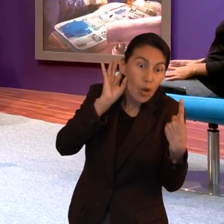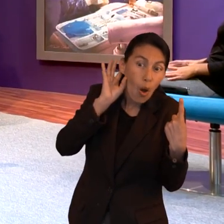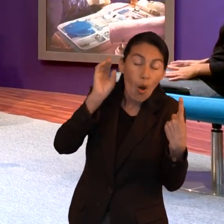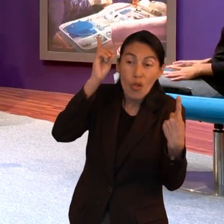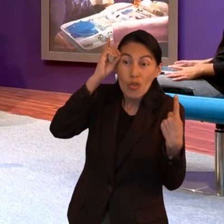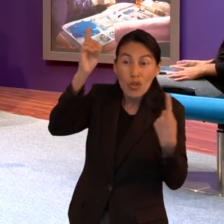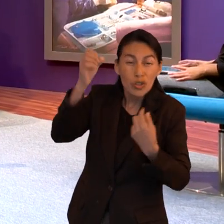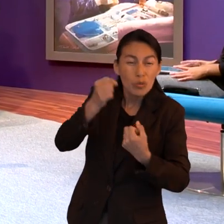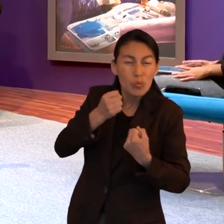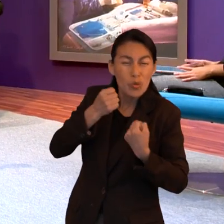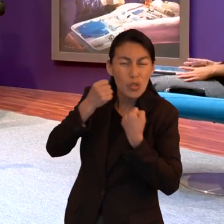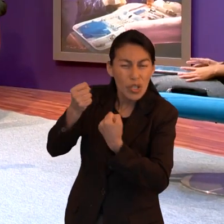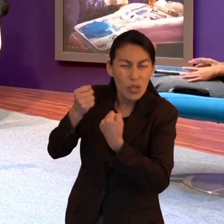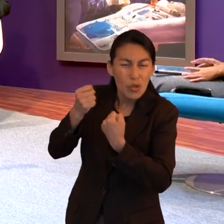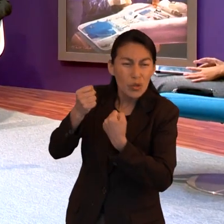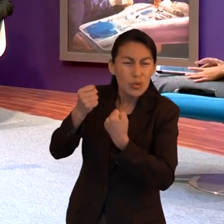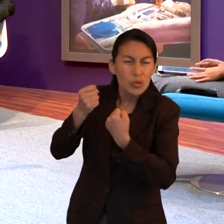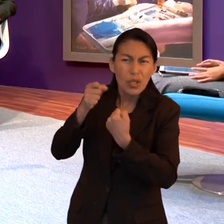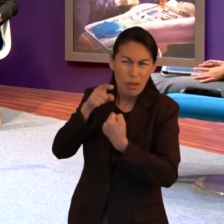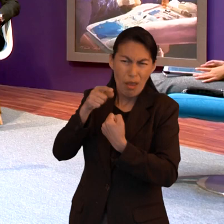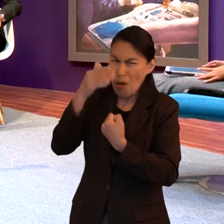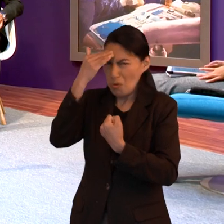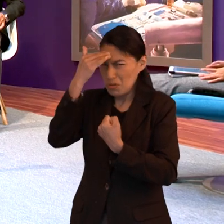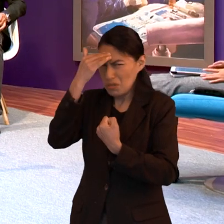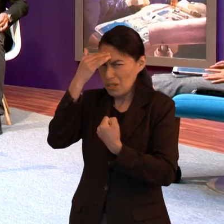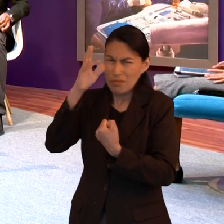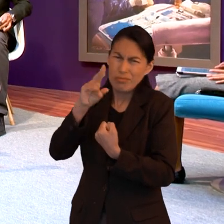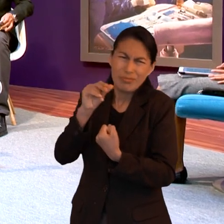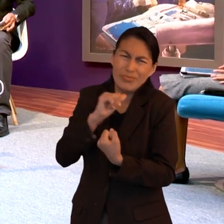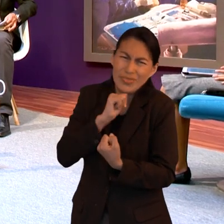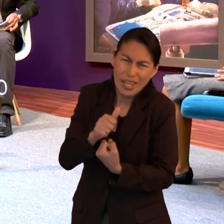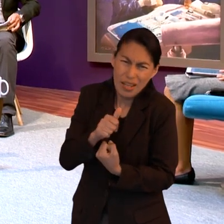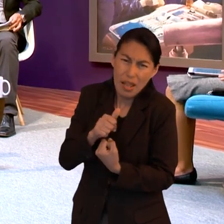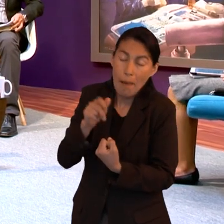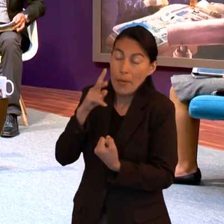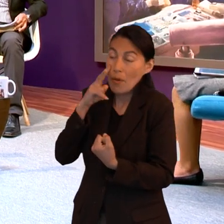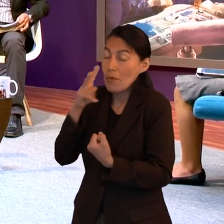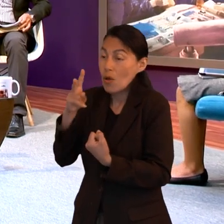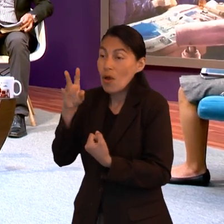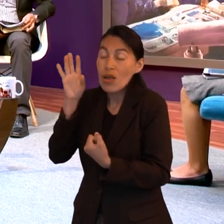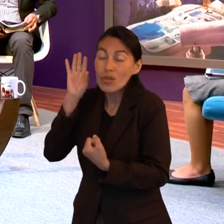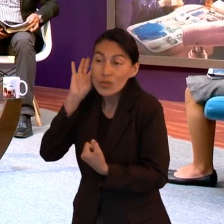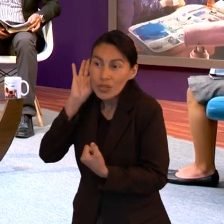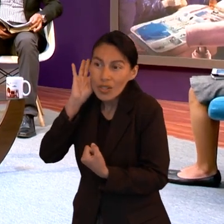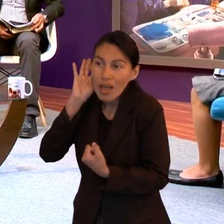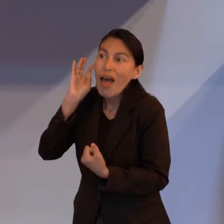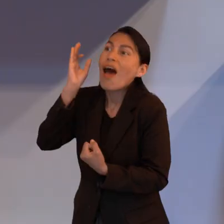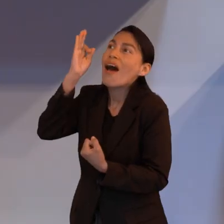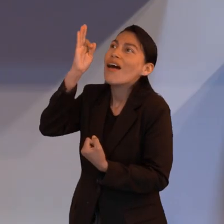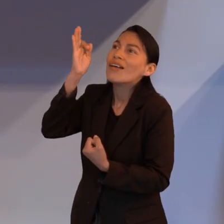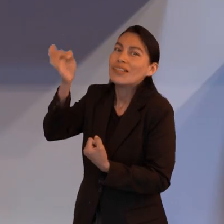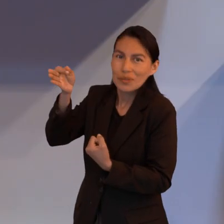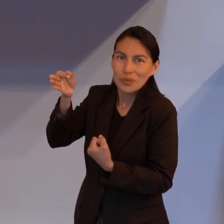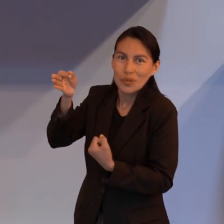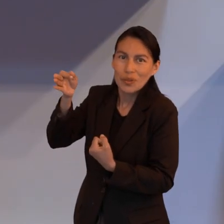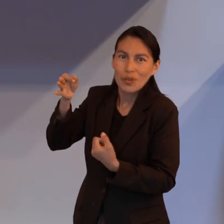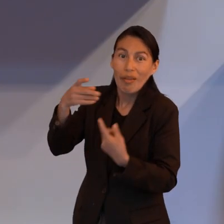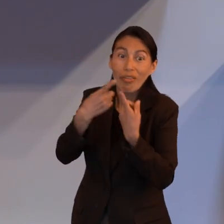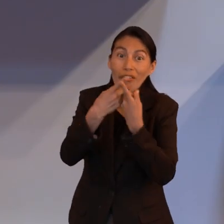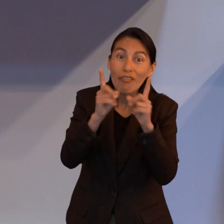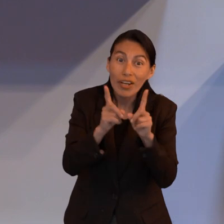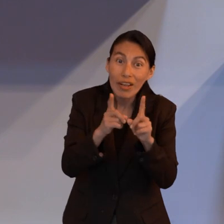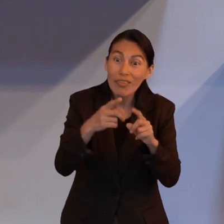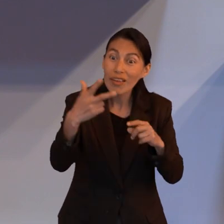Jericó en ese momento se escuchaban esos rumores que venía un Dios grande poderoso y que iban a destruir iban a atacarlos y ella creyó algo